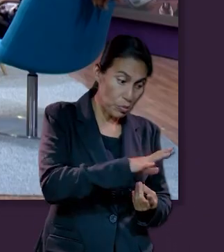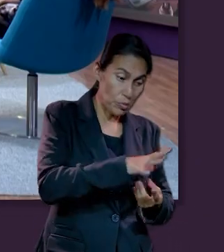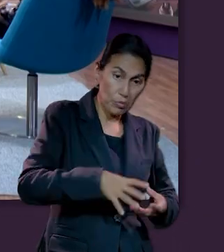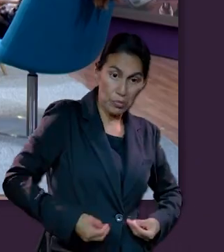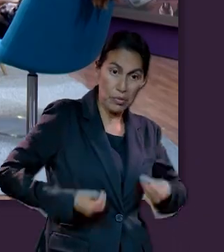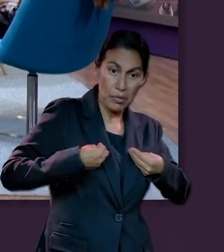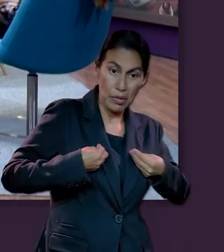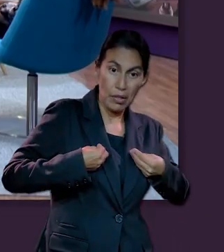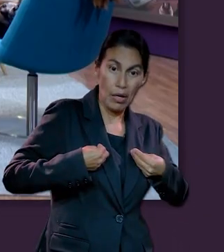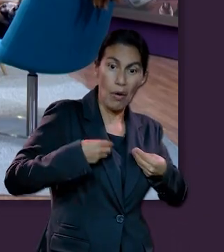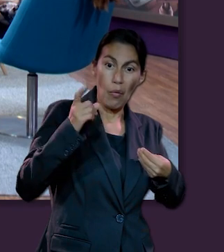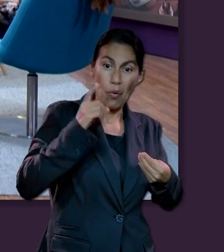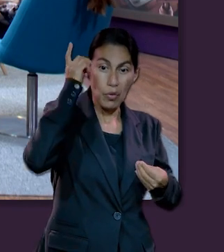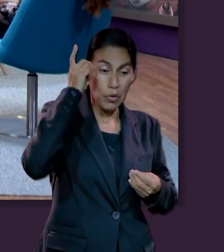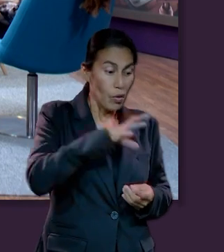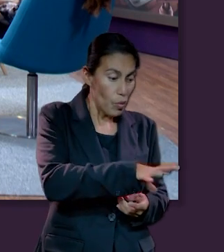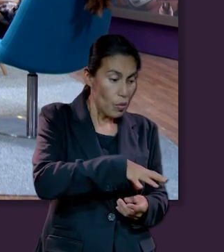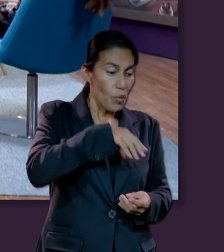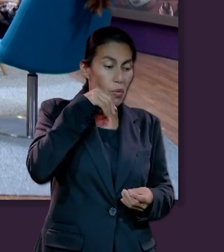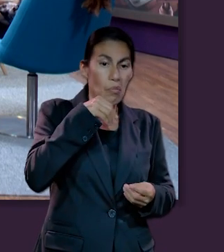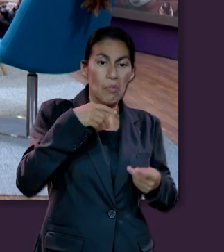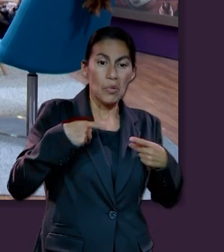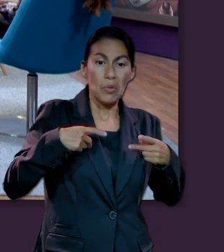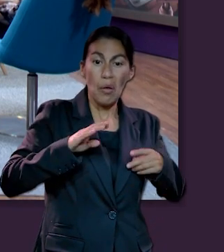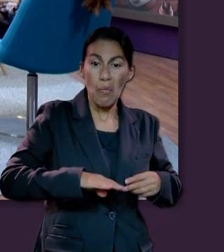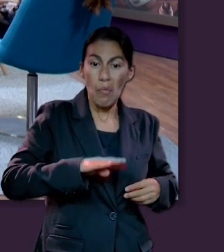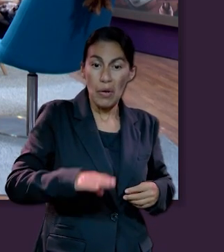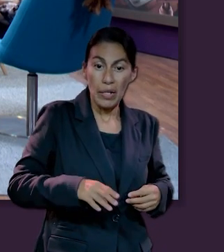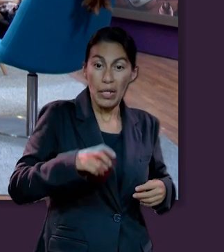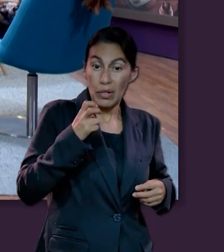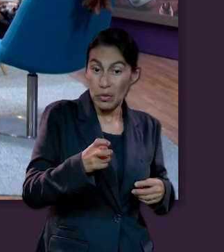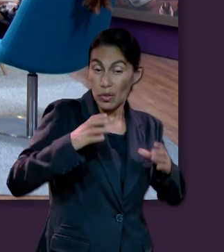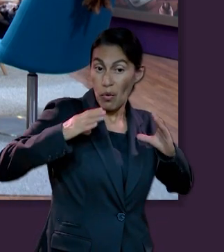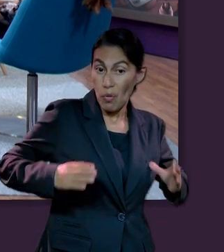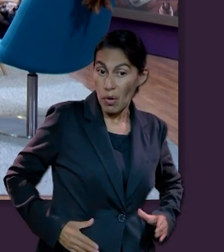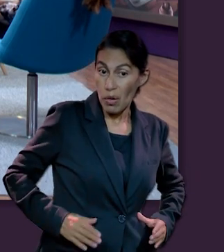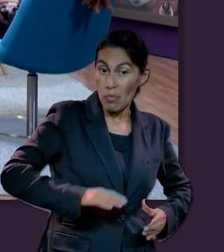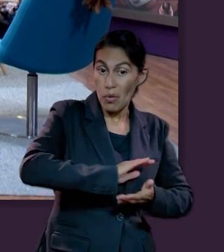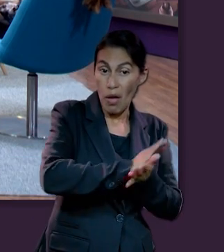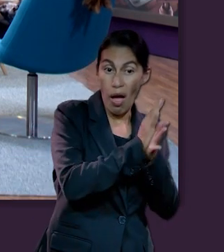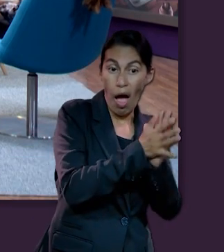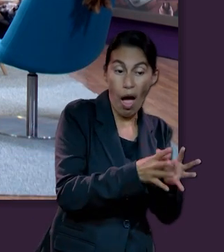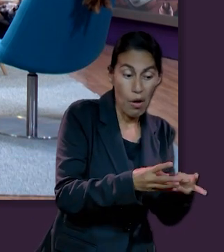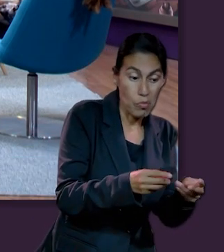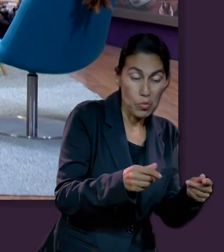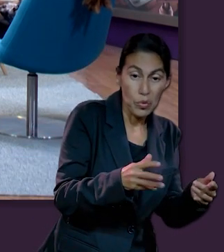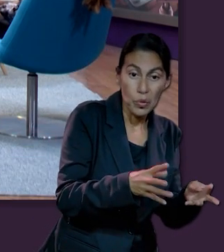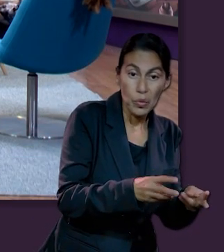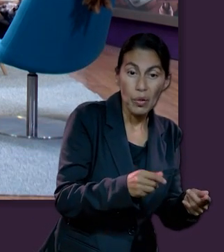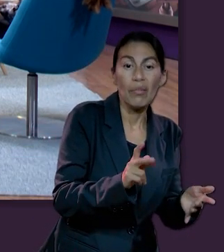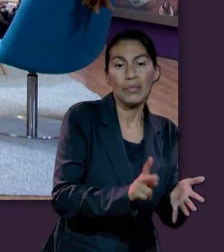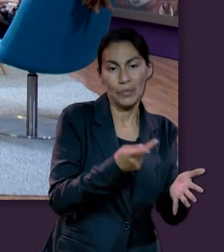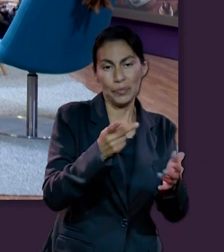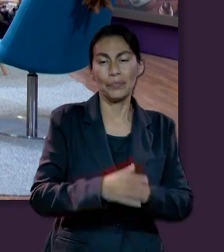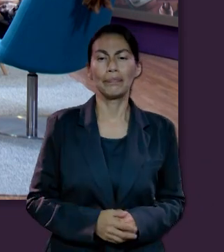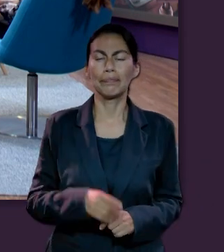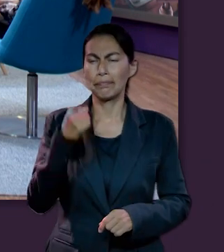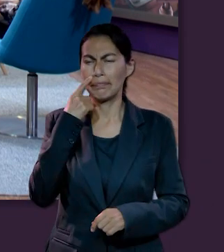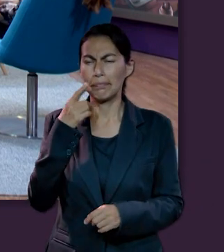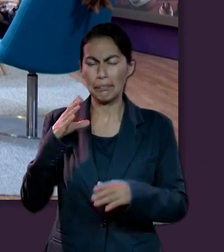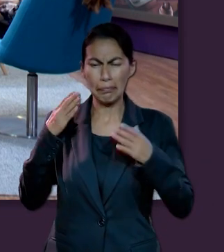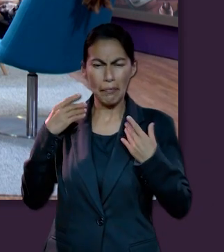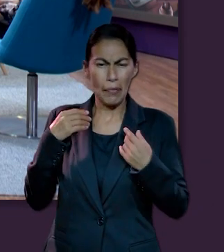Tenemos la noción de que, a veces tenemos la noción de que Dios enciende el cuerpo cuando está